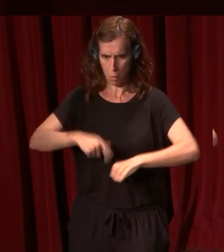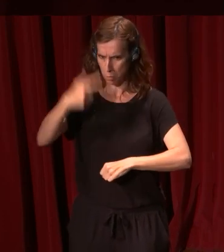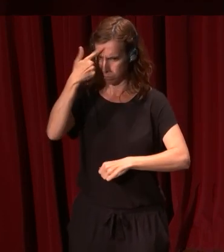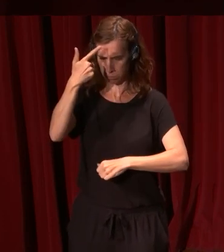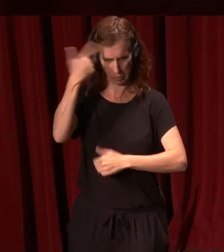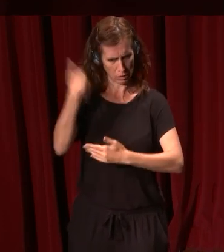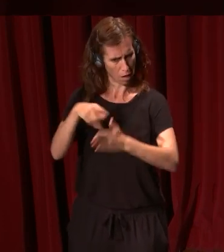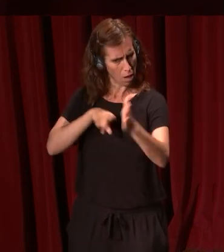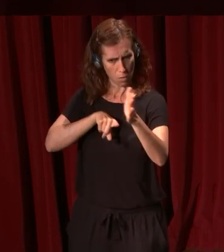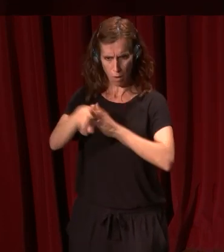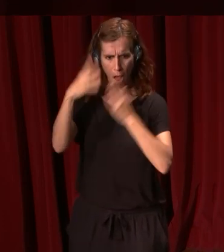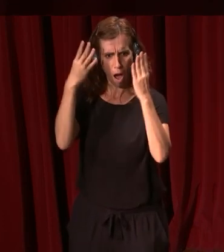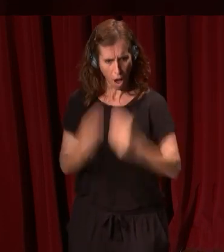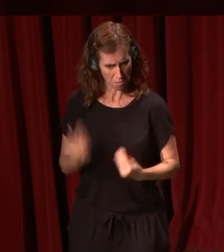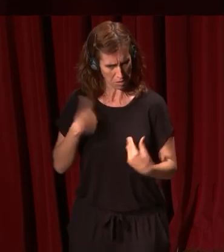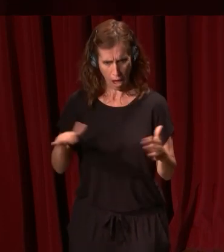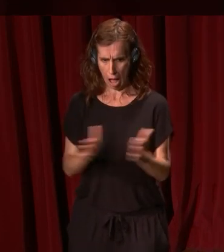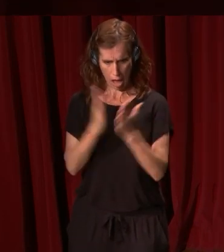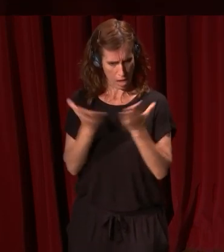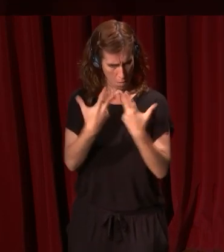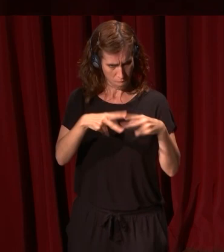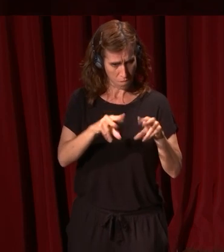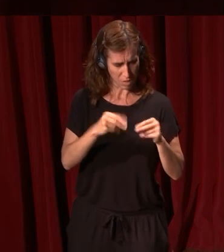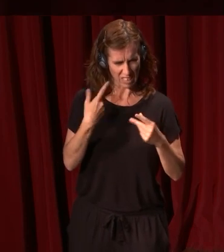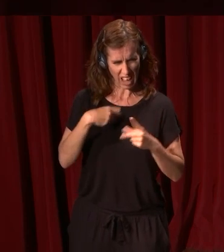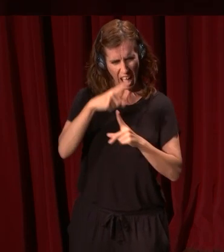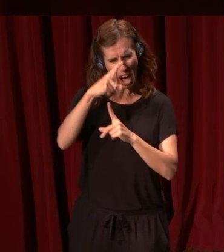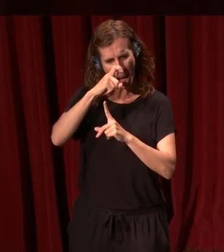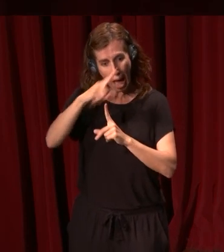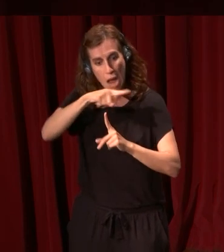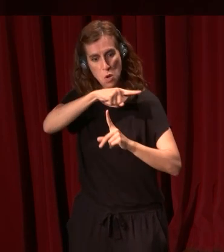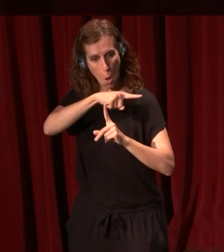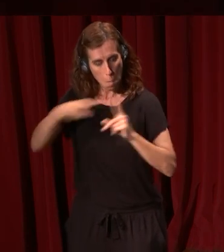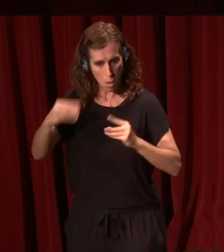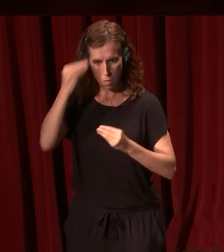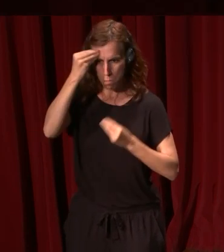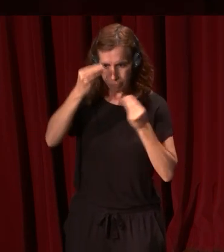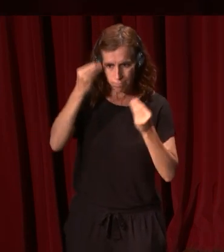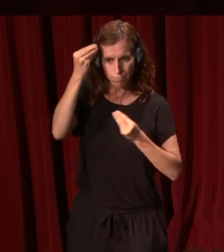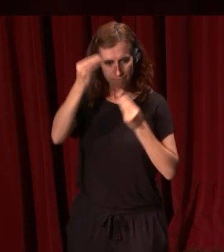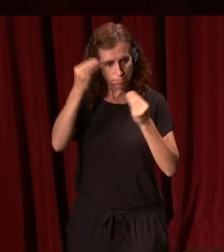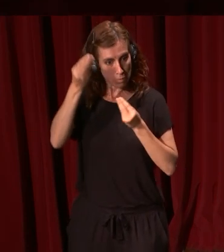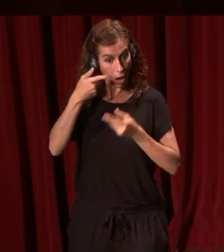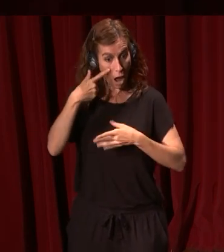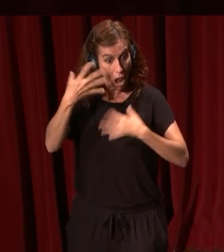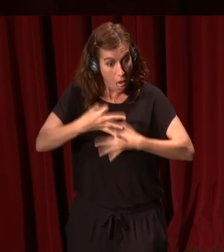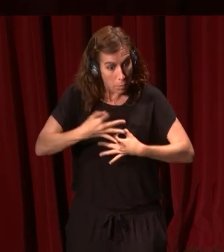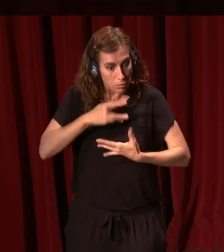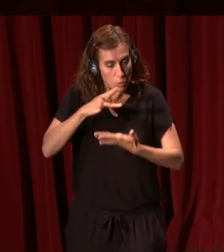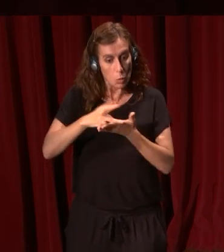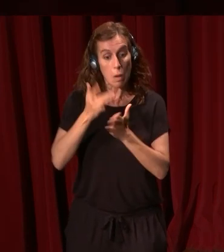porque ya he terminado de escribir el libro, llevo ya año y medio, dos años, pensando en este asunto. Y, realmente, la